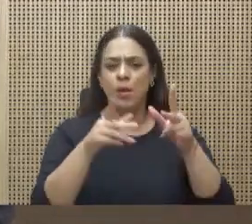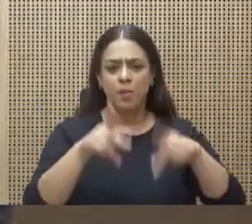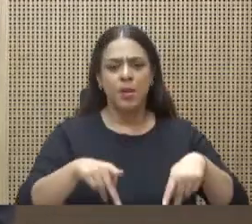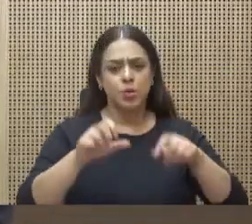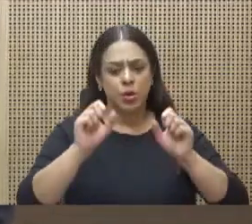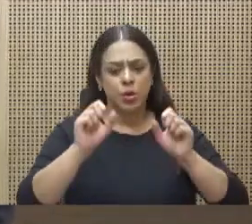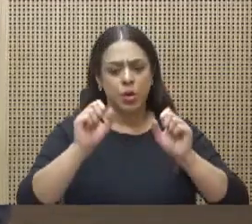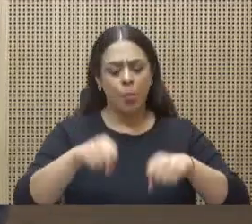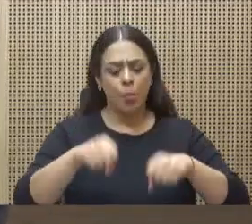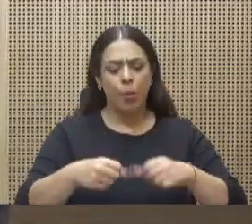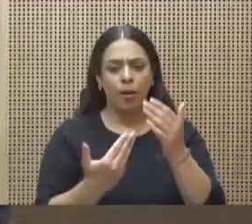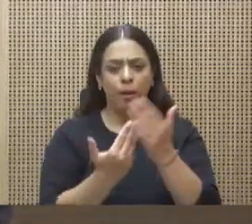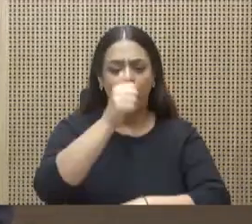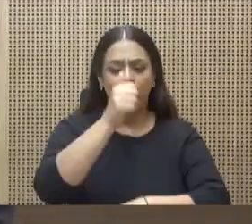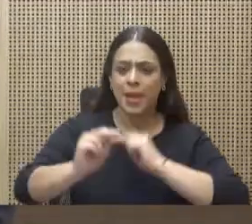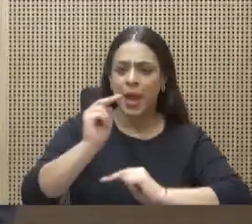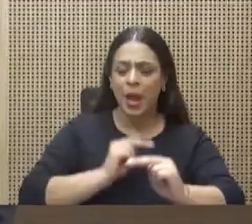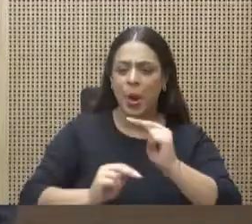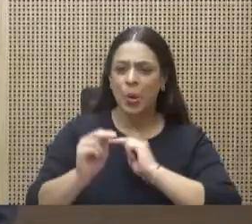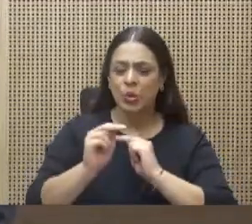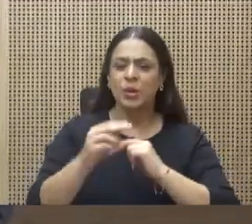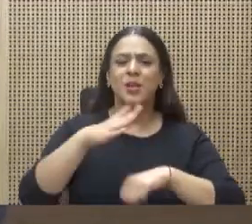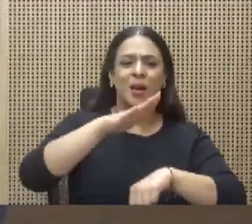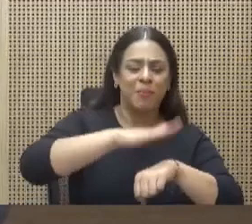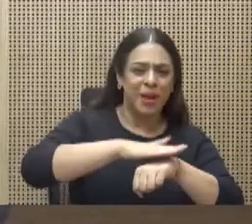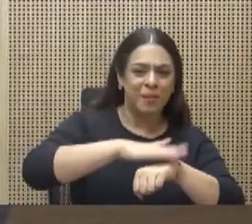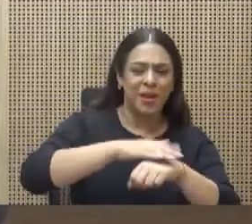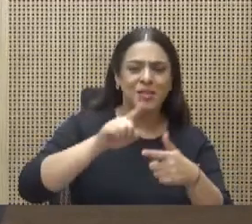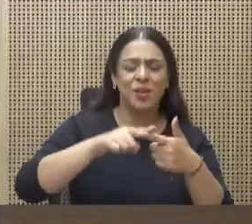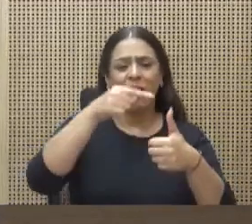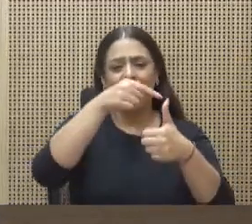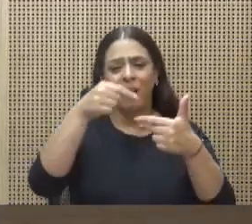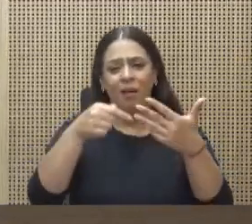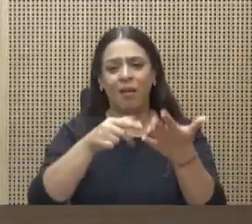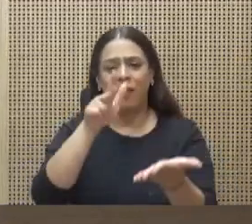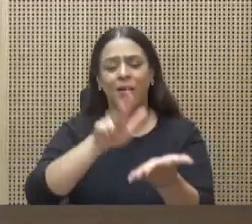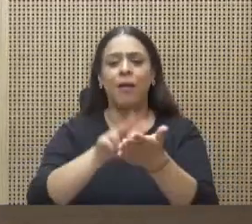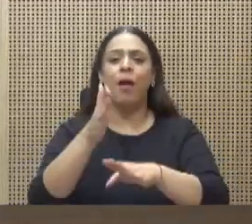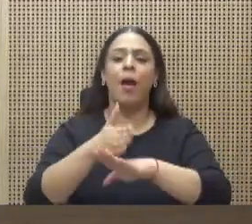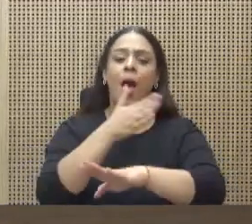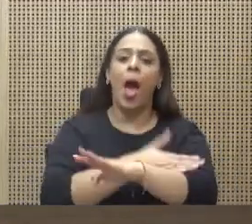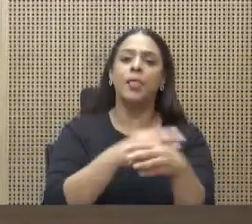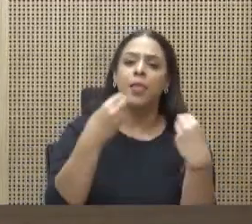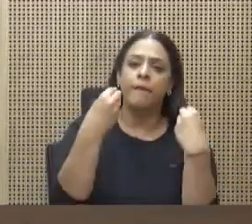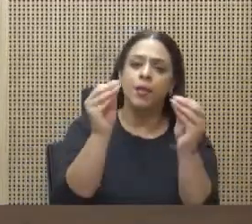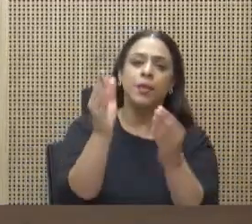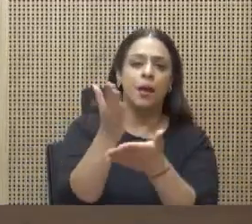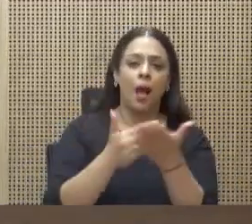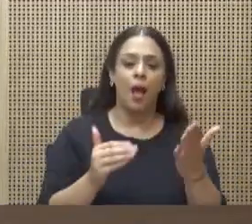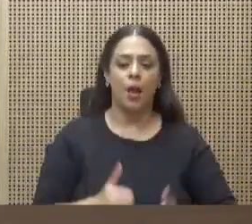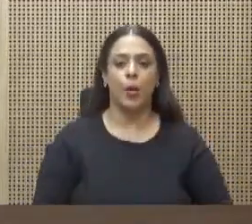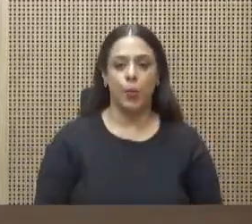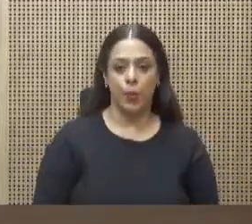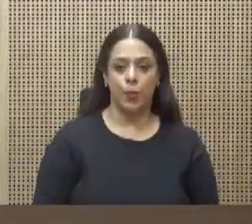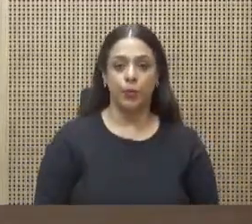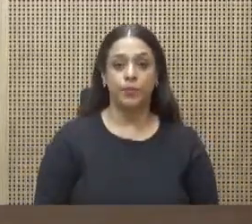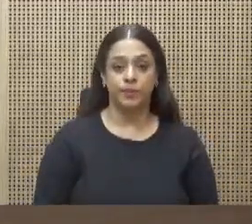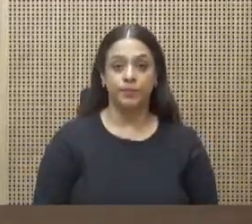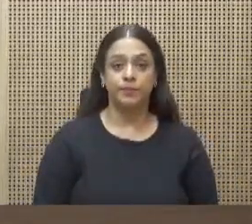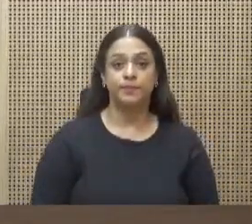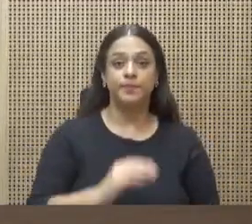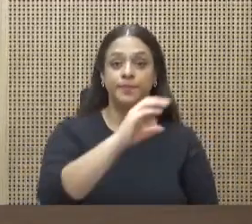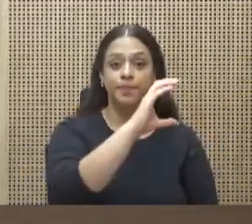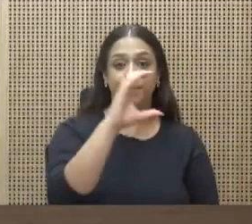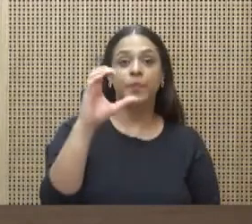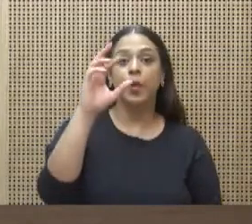perdiendo en permisos y requisitos antes de haber vendido un solo colón. Una Costa Rica donde las zonas